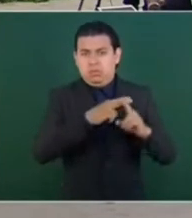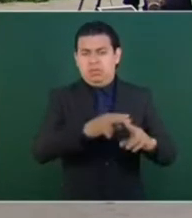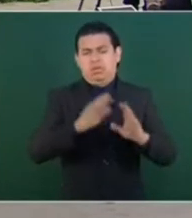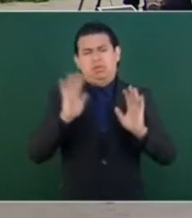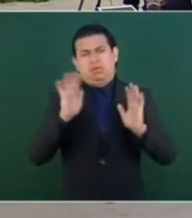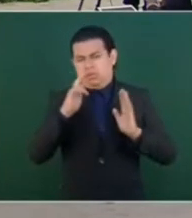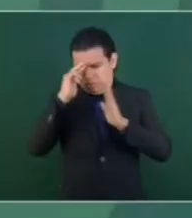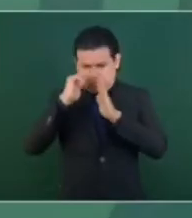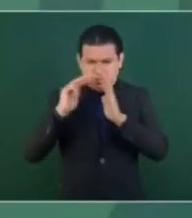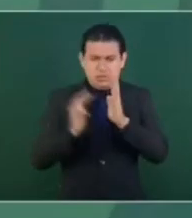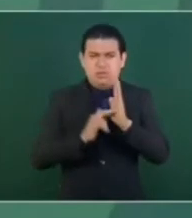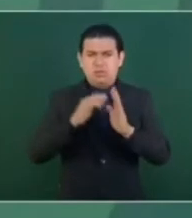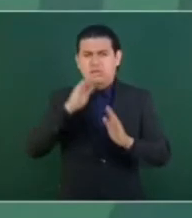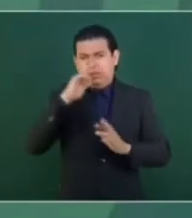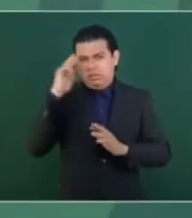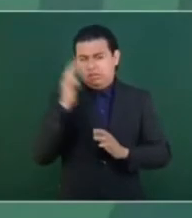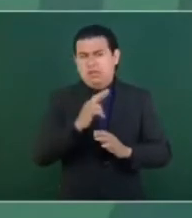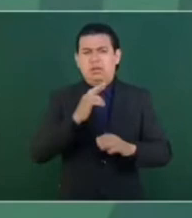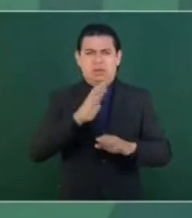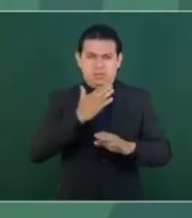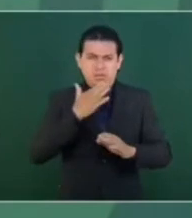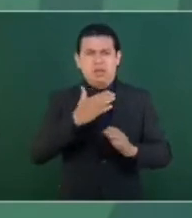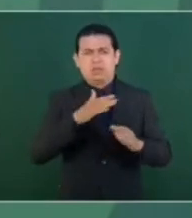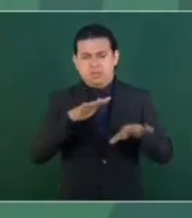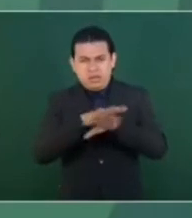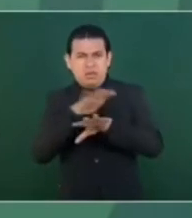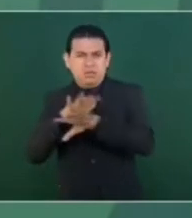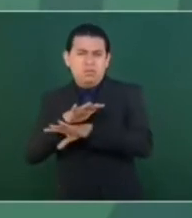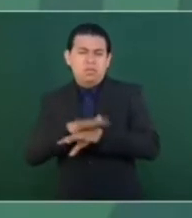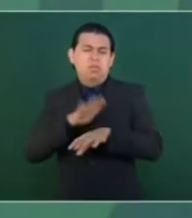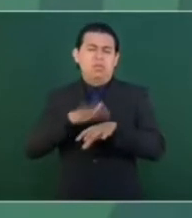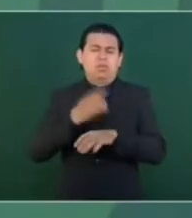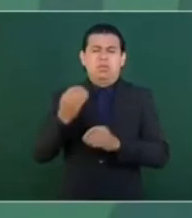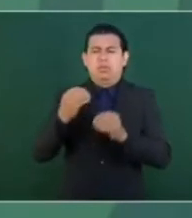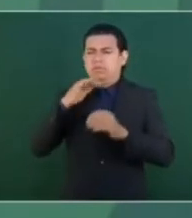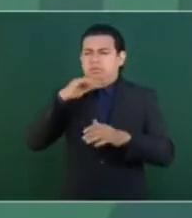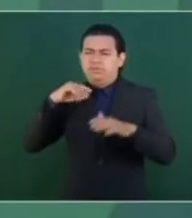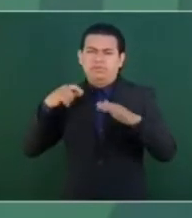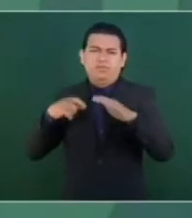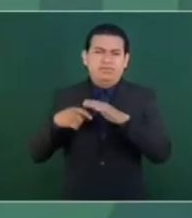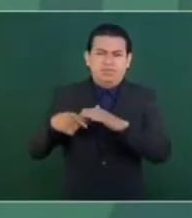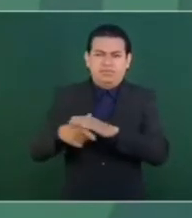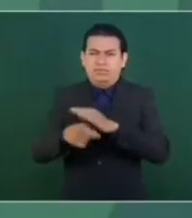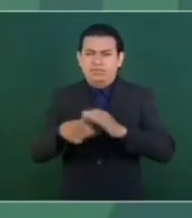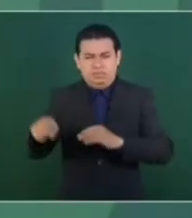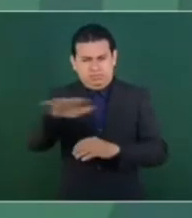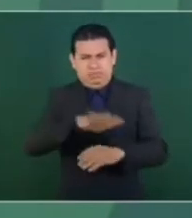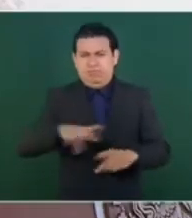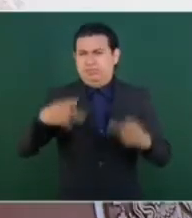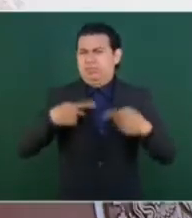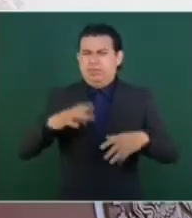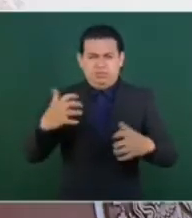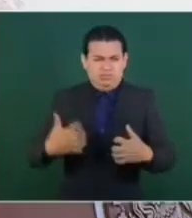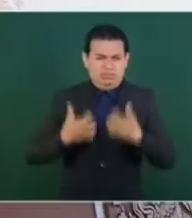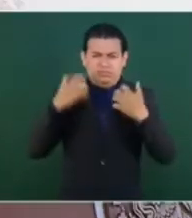había mucha corrupción, todos estos grupos que están muy enojados por eso,